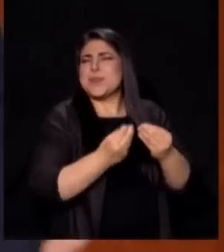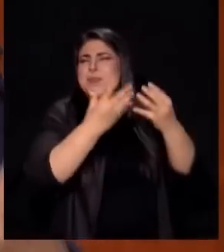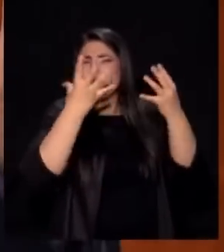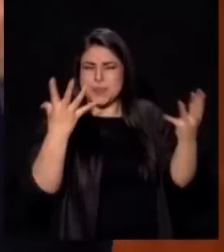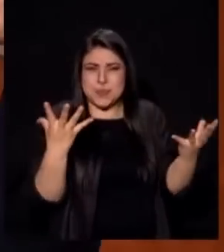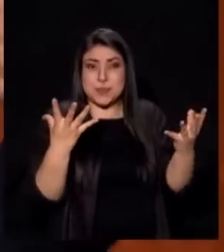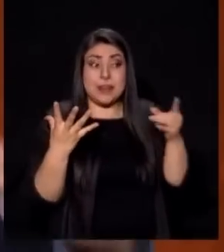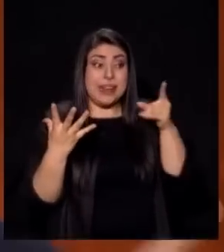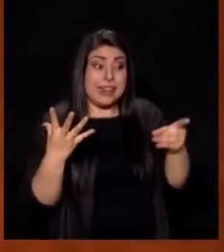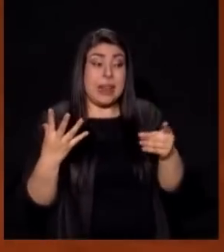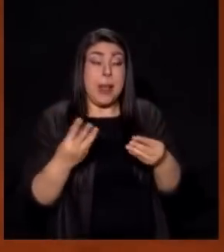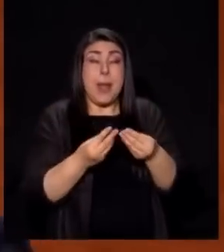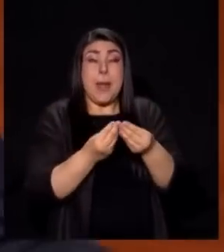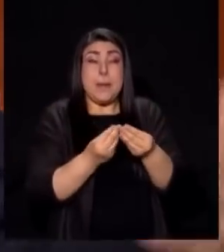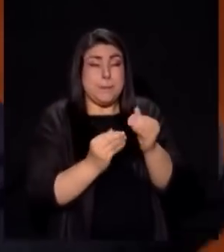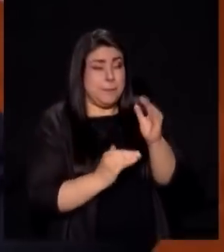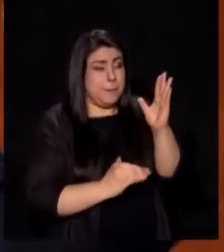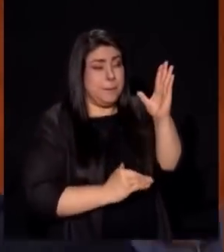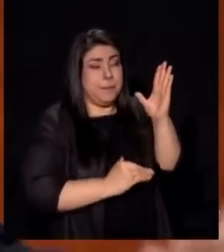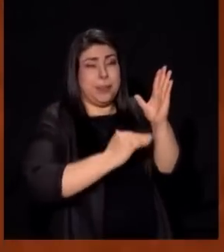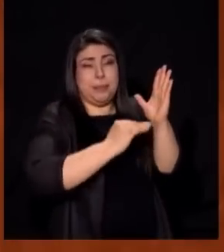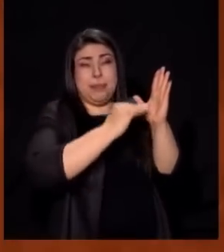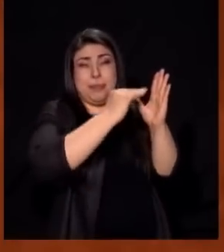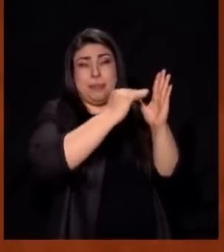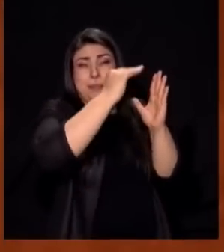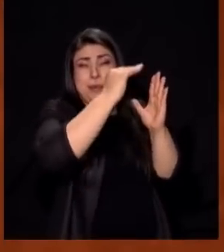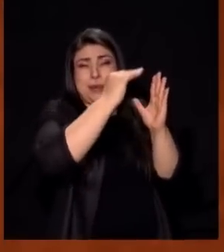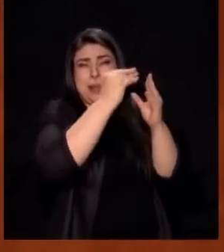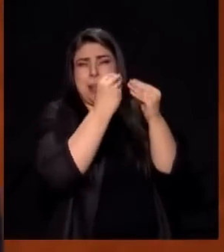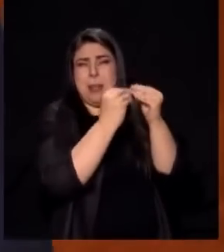Multiplicaré Grandemente